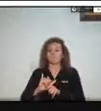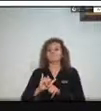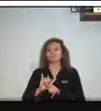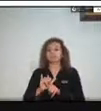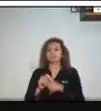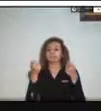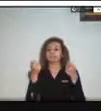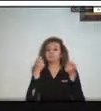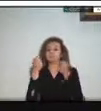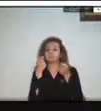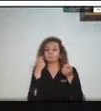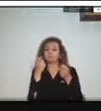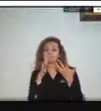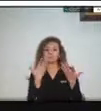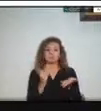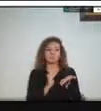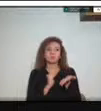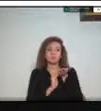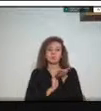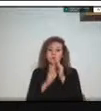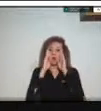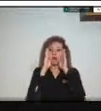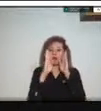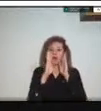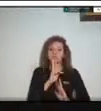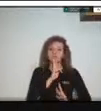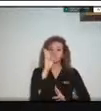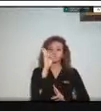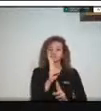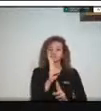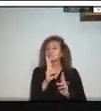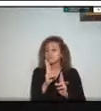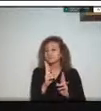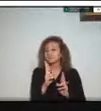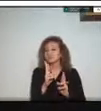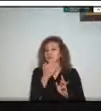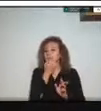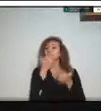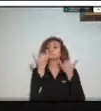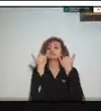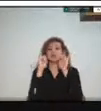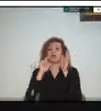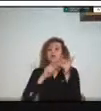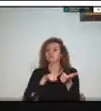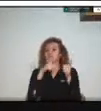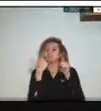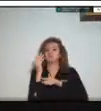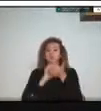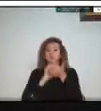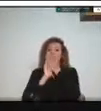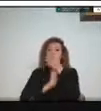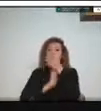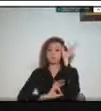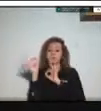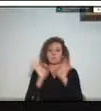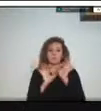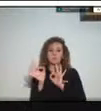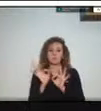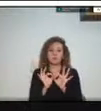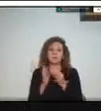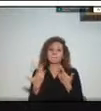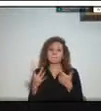estrategia de respuesta formulada ha sido implementada